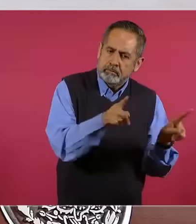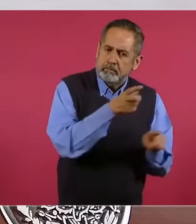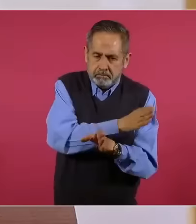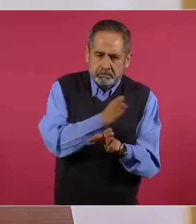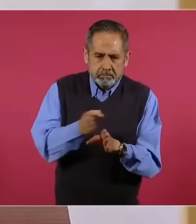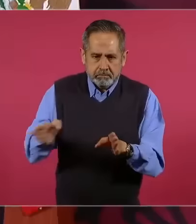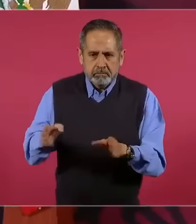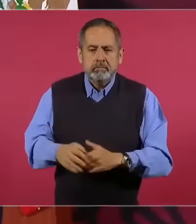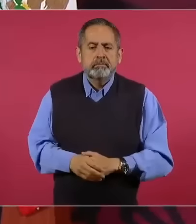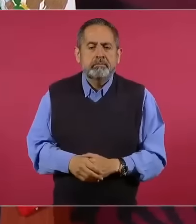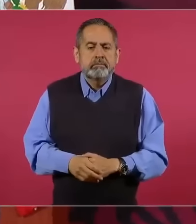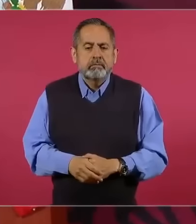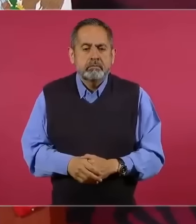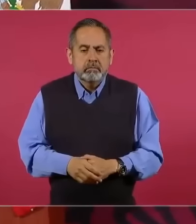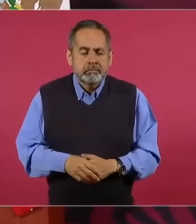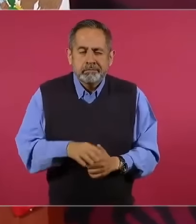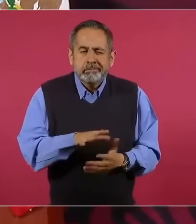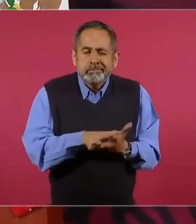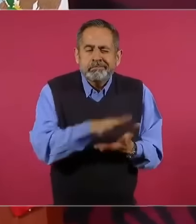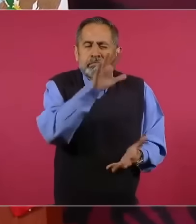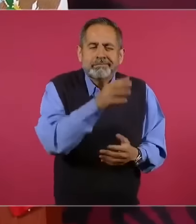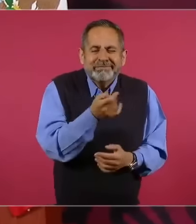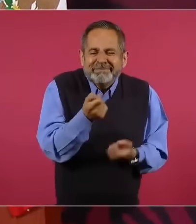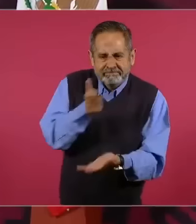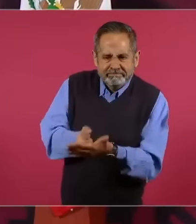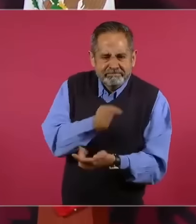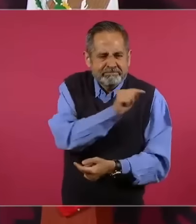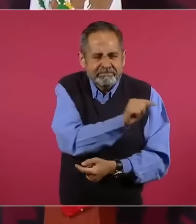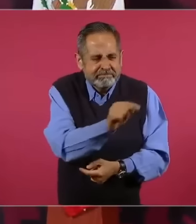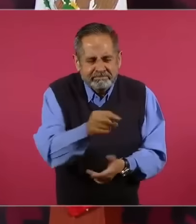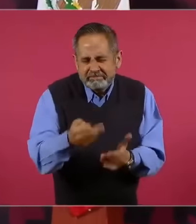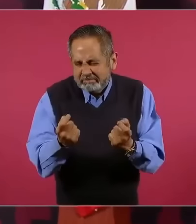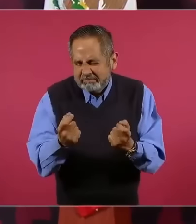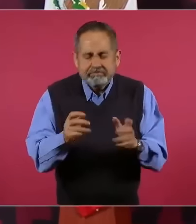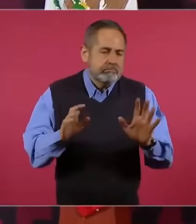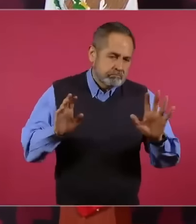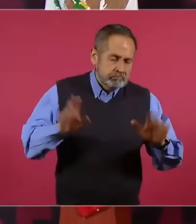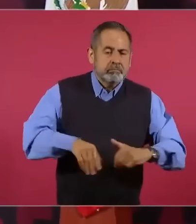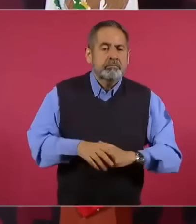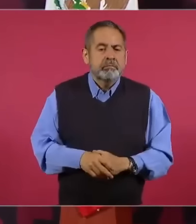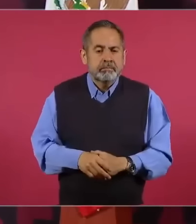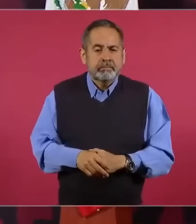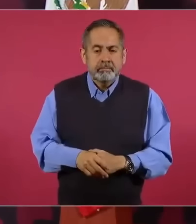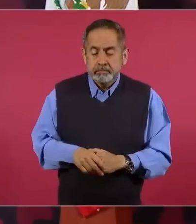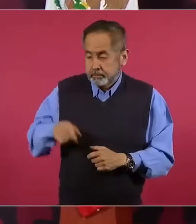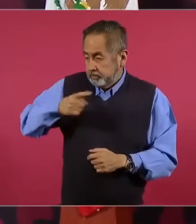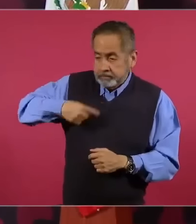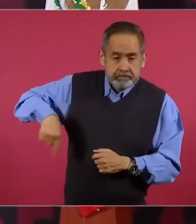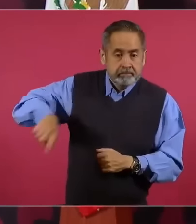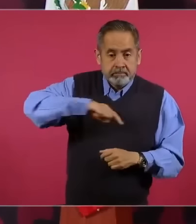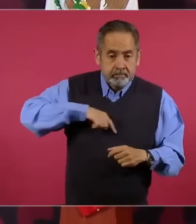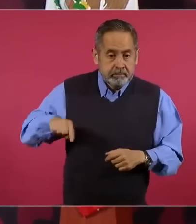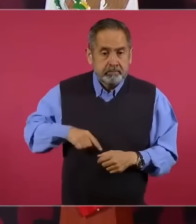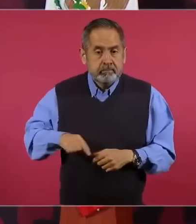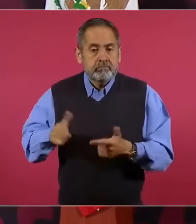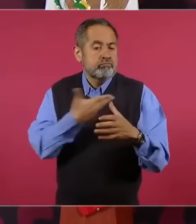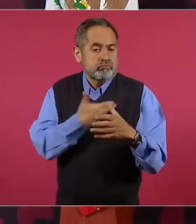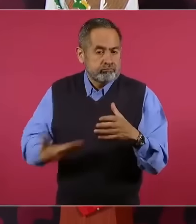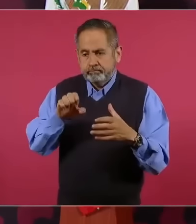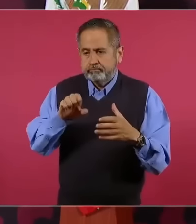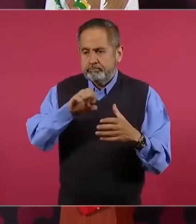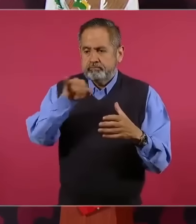O casi todos, porque todavía quedan ahí algunos. Entonces, se limpia el poder